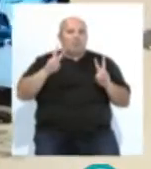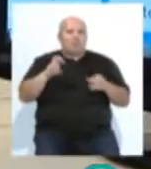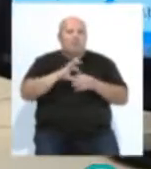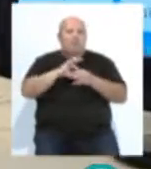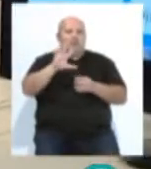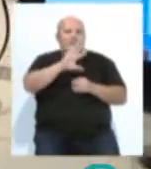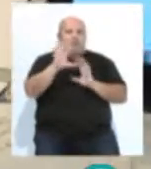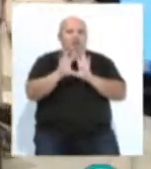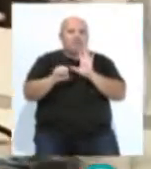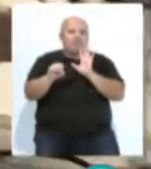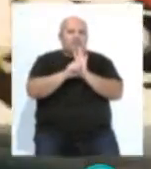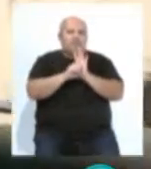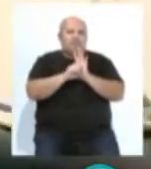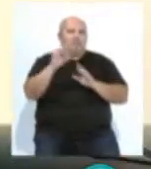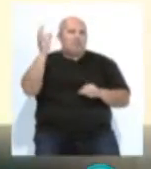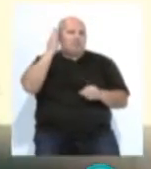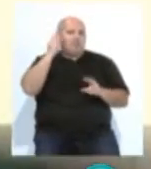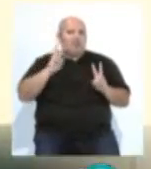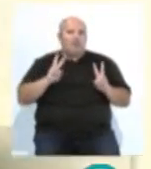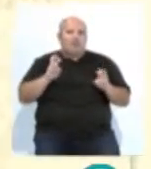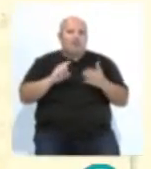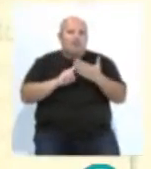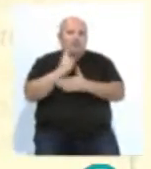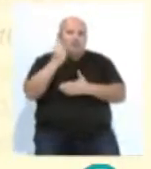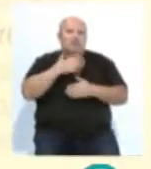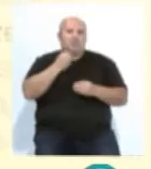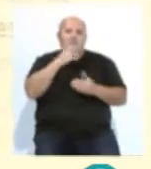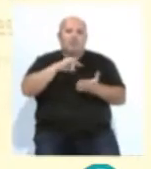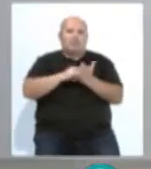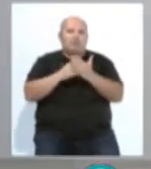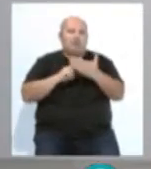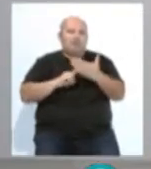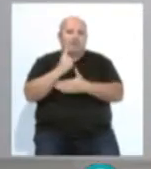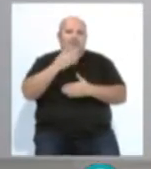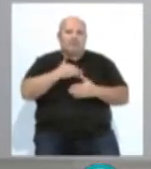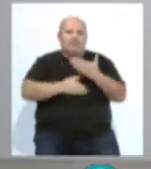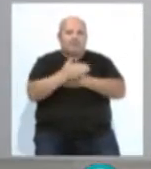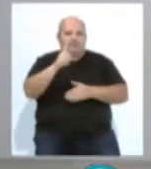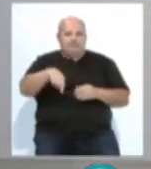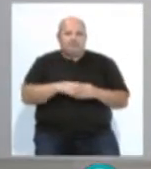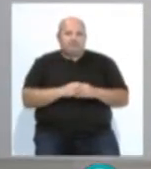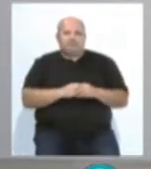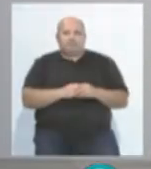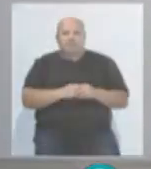a la imagen corporativa, a la mujer emprendedora y al mejor proyecto emprendedor discapacitado.